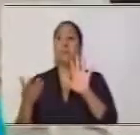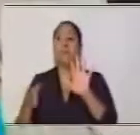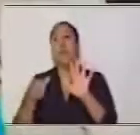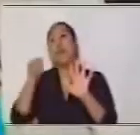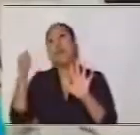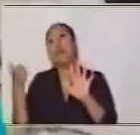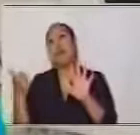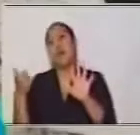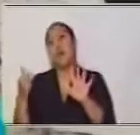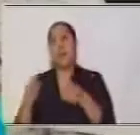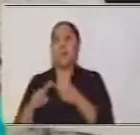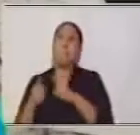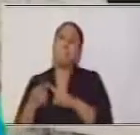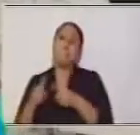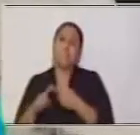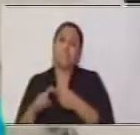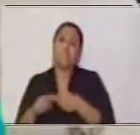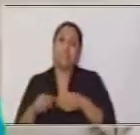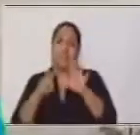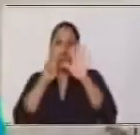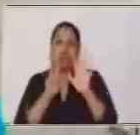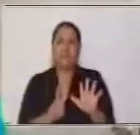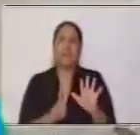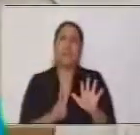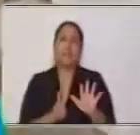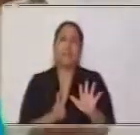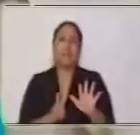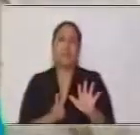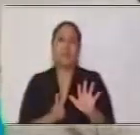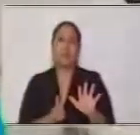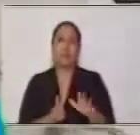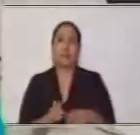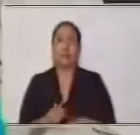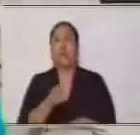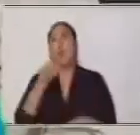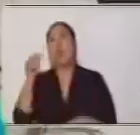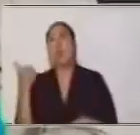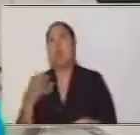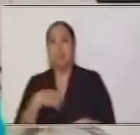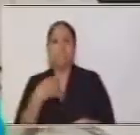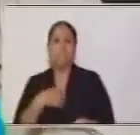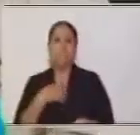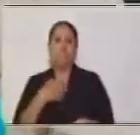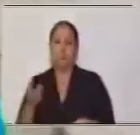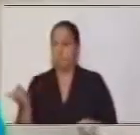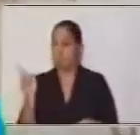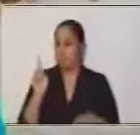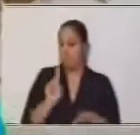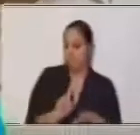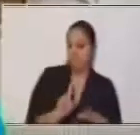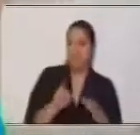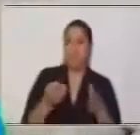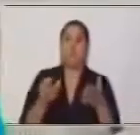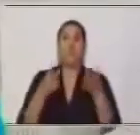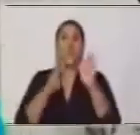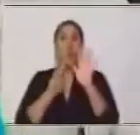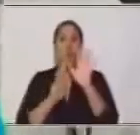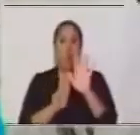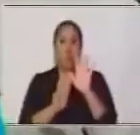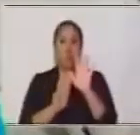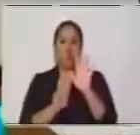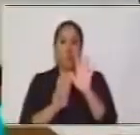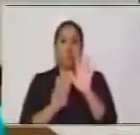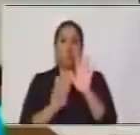otros dos amigos, serían siete. Y más tarde llega la maestra a compartir con nosotros, seríamos ocho.